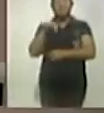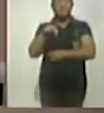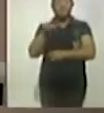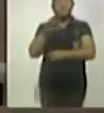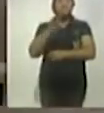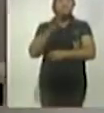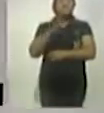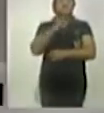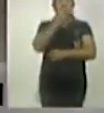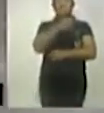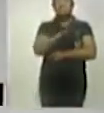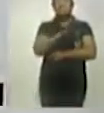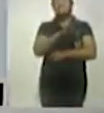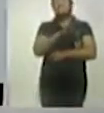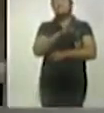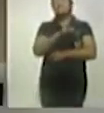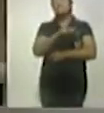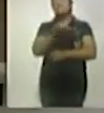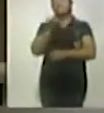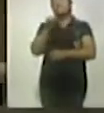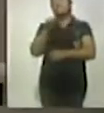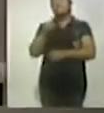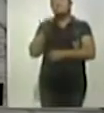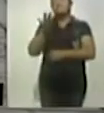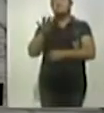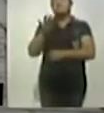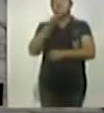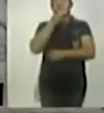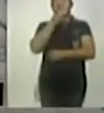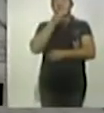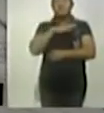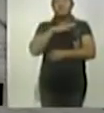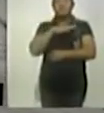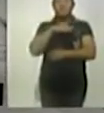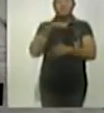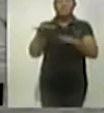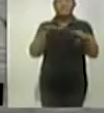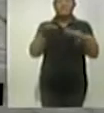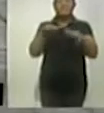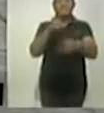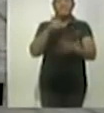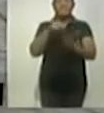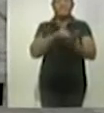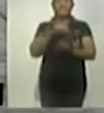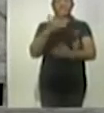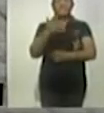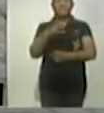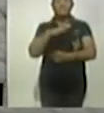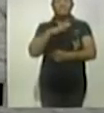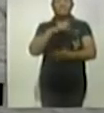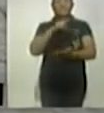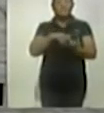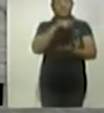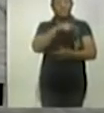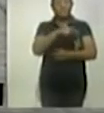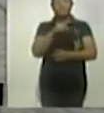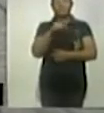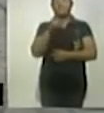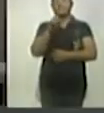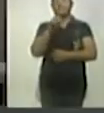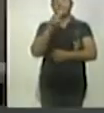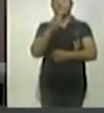las diez veintinueve minutos se registró un sismo de magnitud siete punto cinco localizado en el kilómetro veintitrés